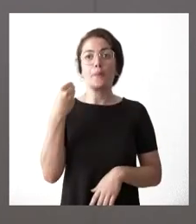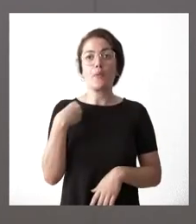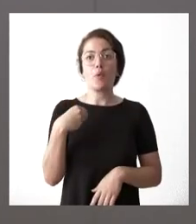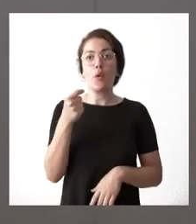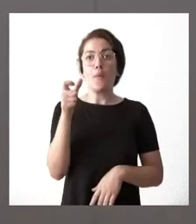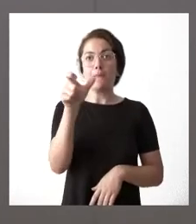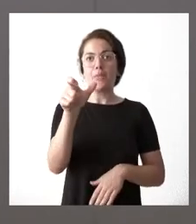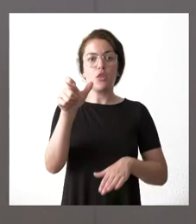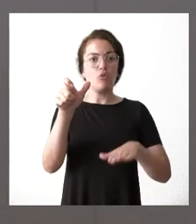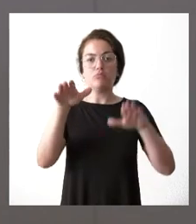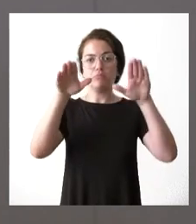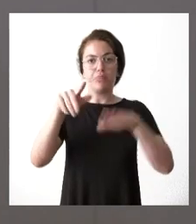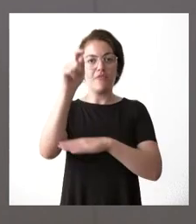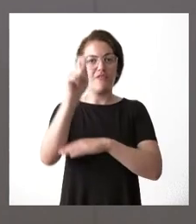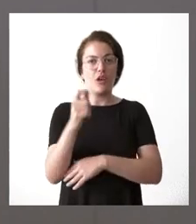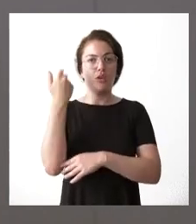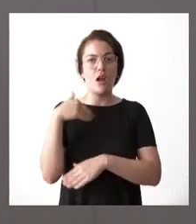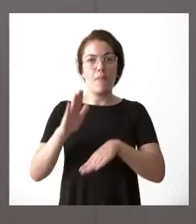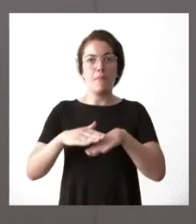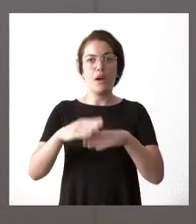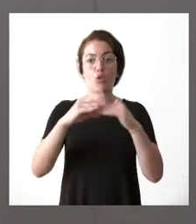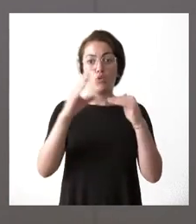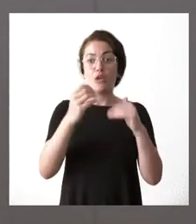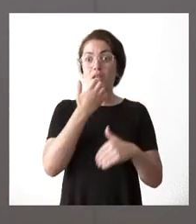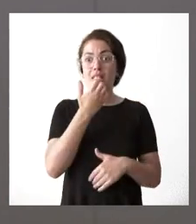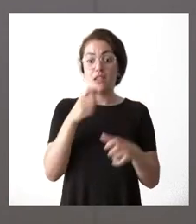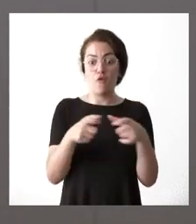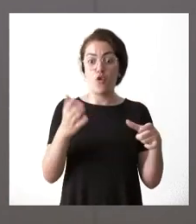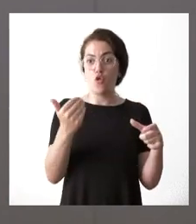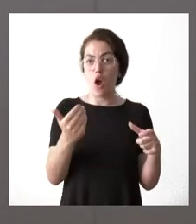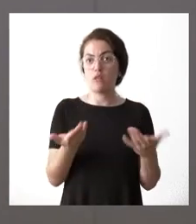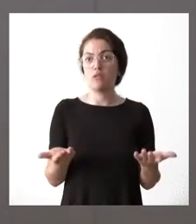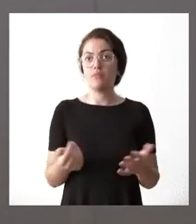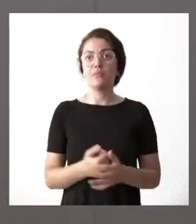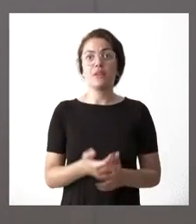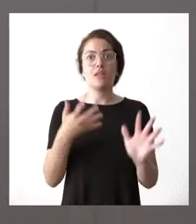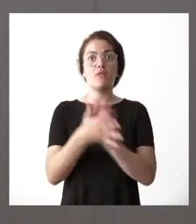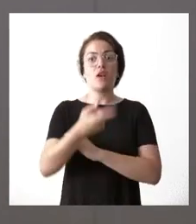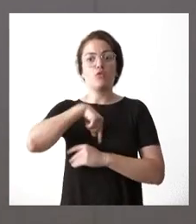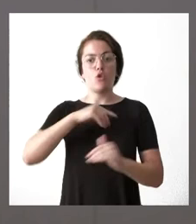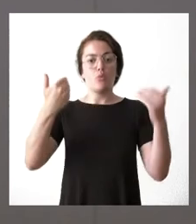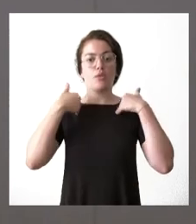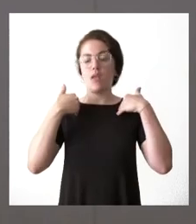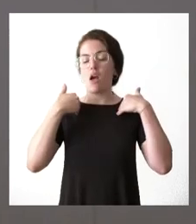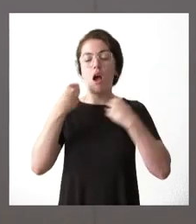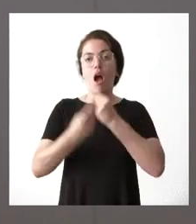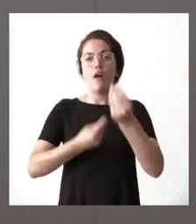de todas las tarifas en esta materia para el resto de los usuarios que no tienen bonos creo que ese punto de vista nosotros nos corresponde como administración autonómica